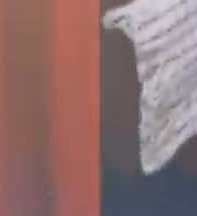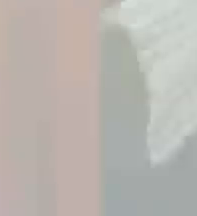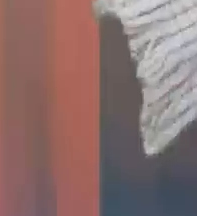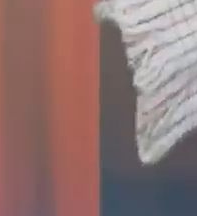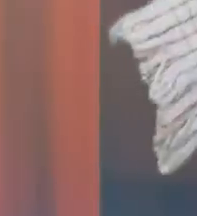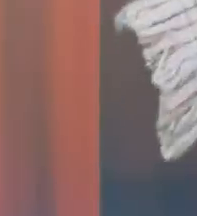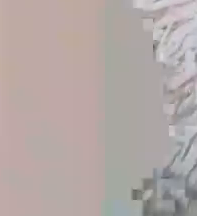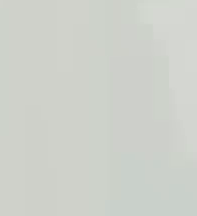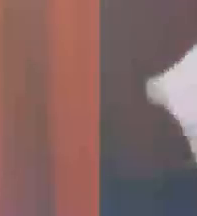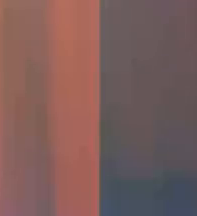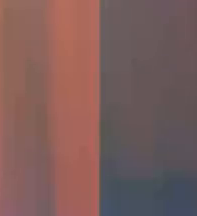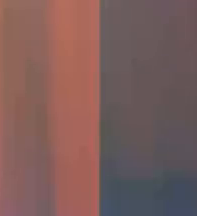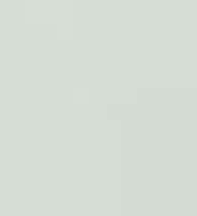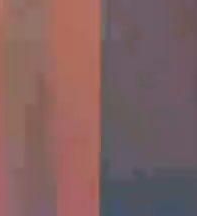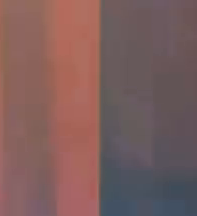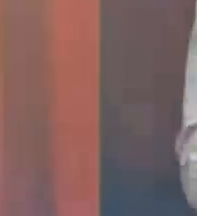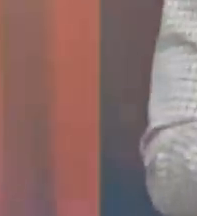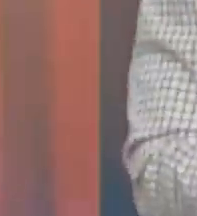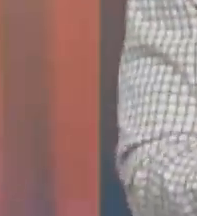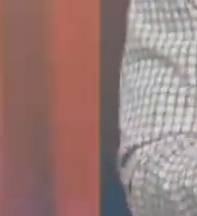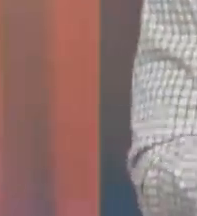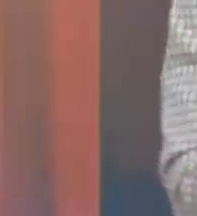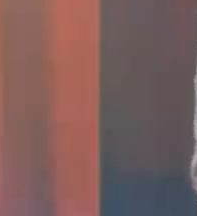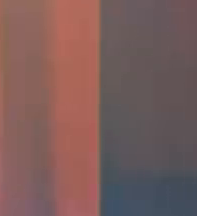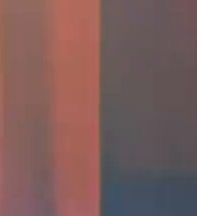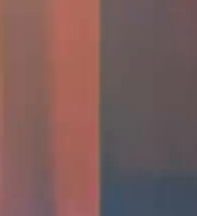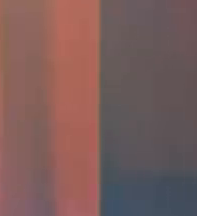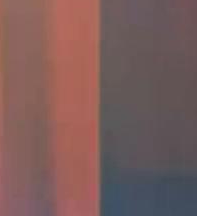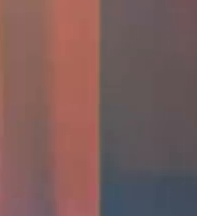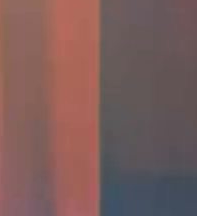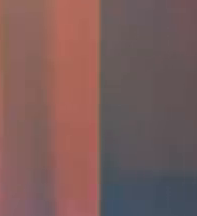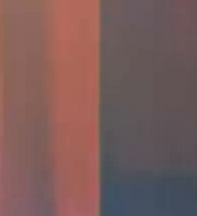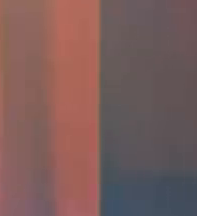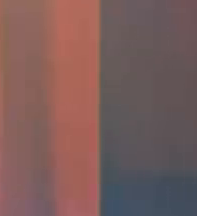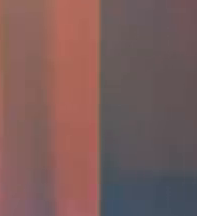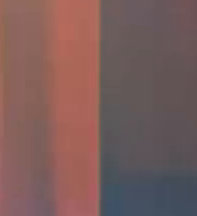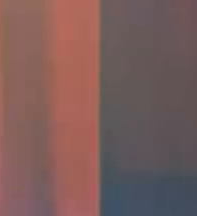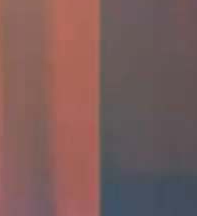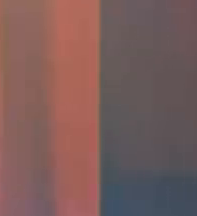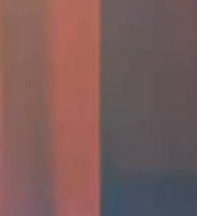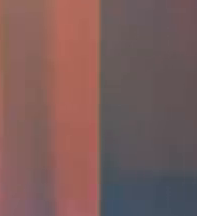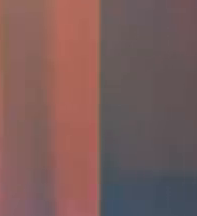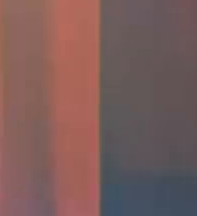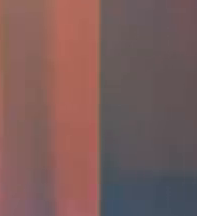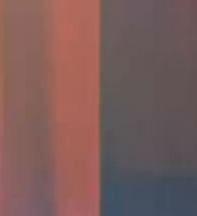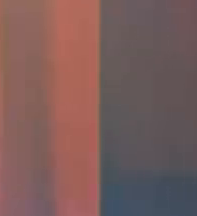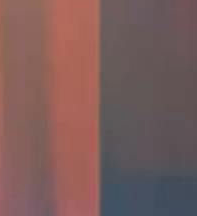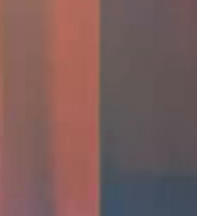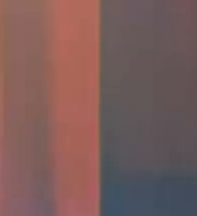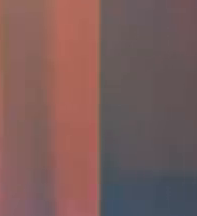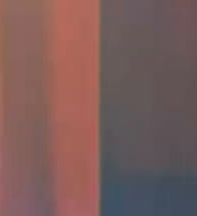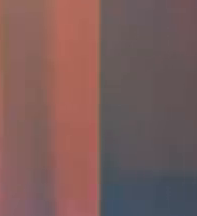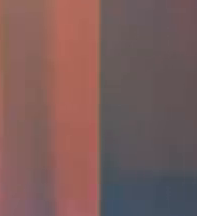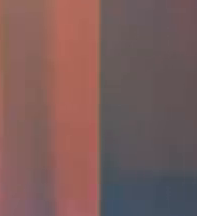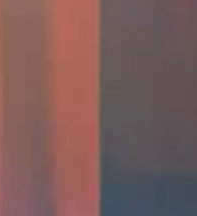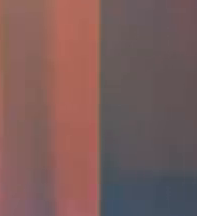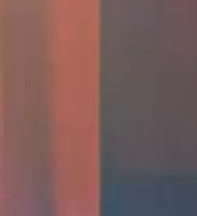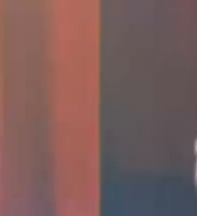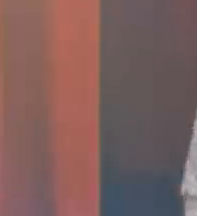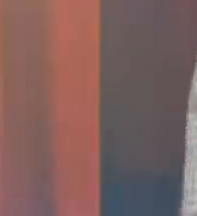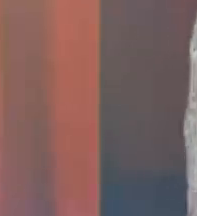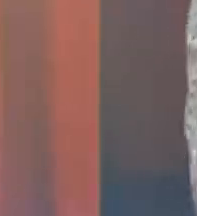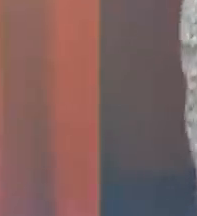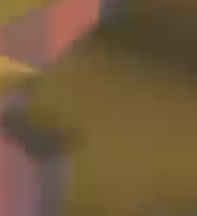acá, del chicanero. Entonces, ¿qué papá? Les habla el chicanero de Geno Jueva Quindío, un tipo que tiene mucha, mucha plata, pero mentiroso si no soy.